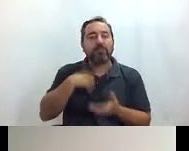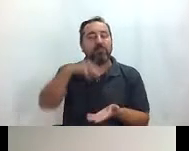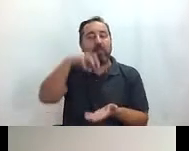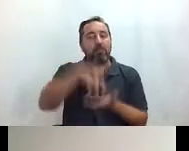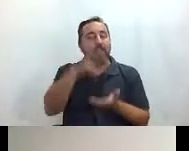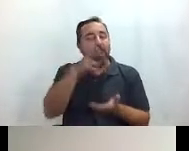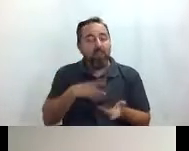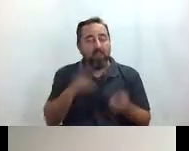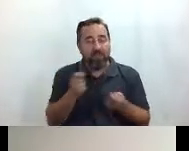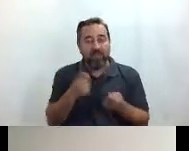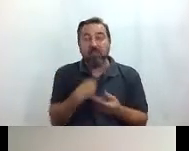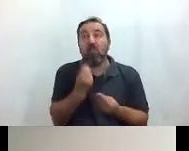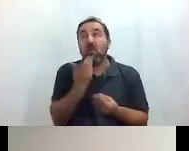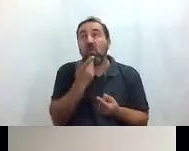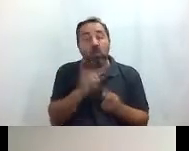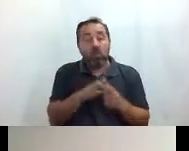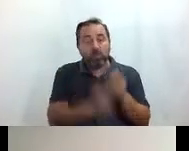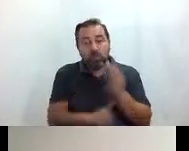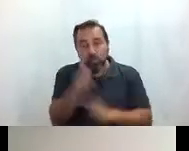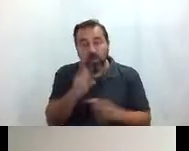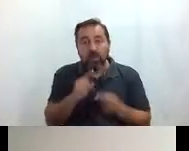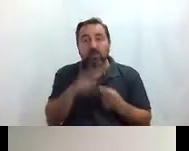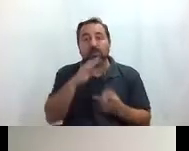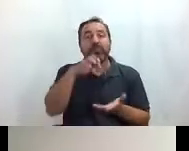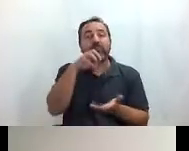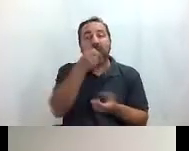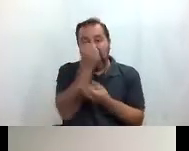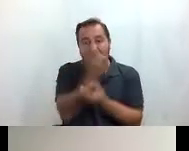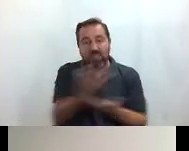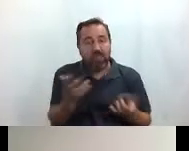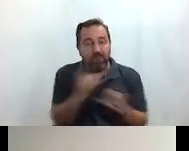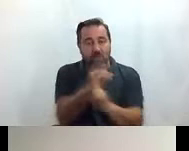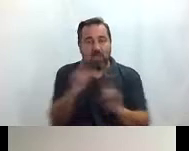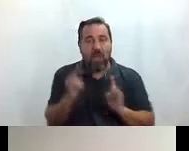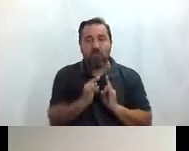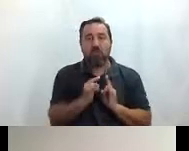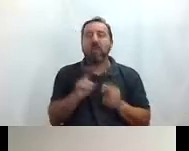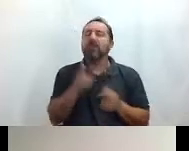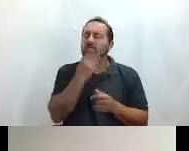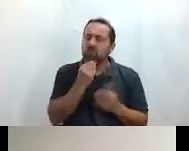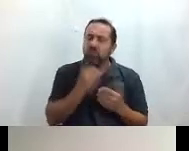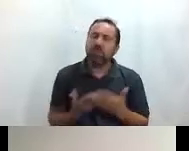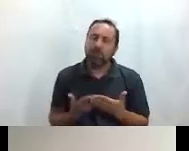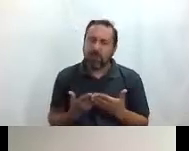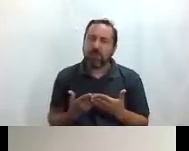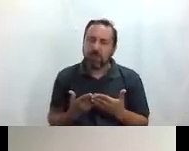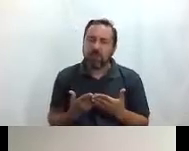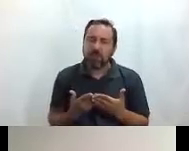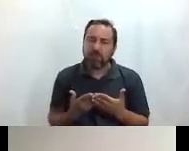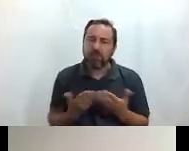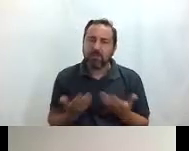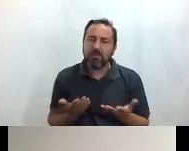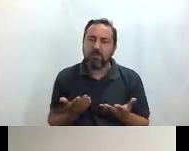que no es tan conocido, o visitar el Real Jardín Botánico, que realmente es muy bonito y está en pleno paseo